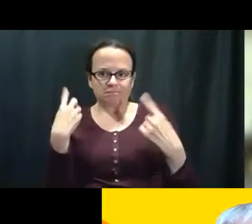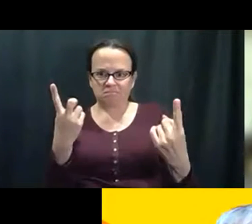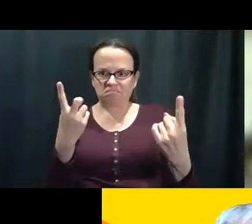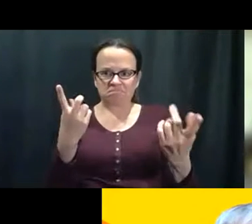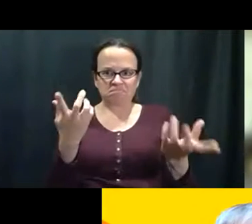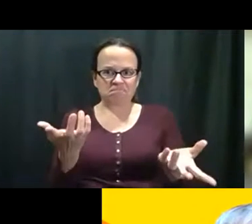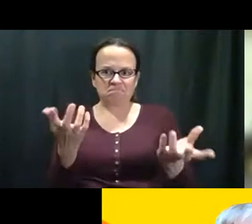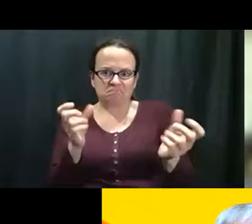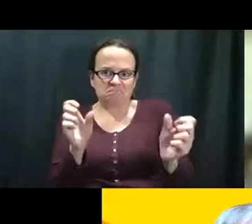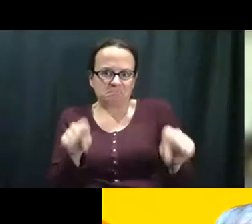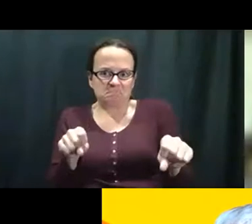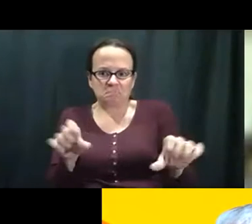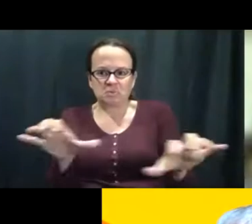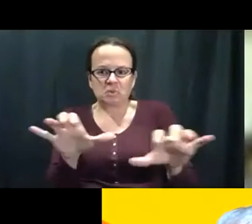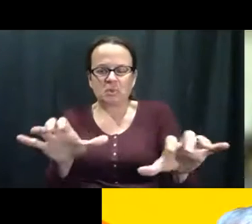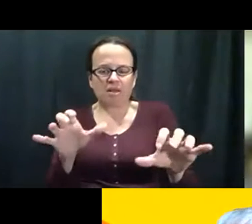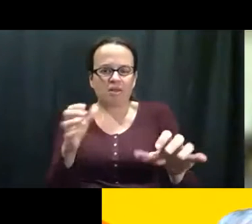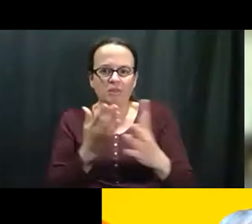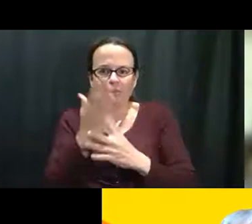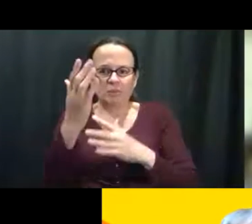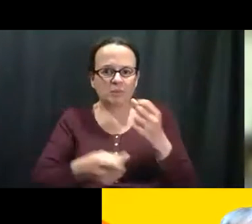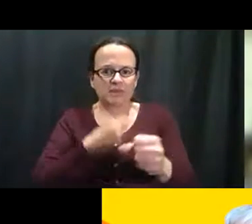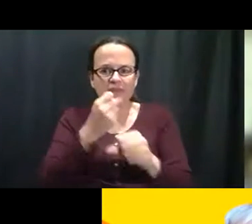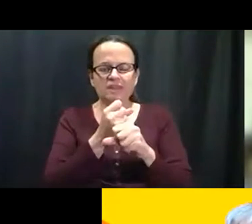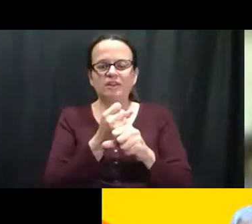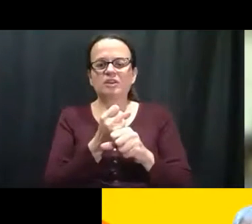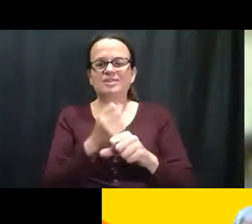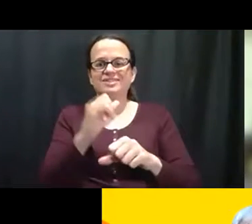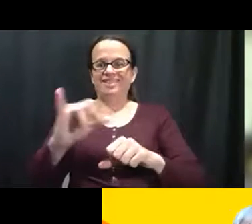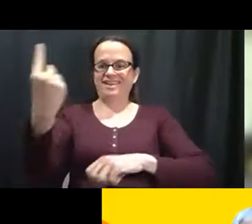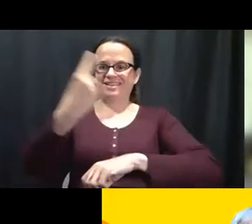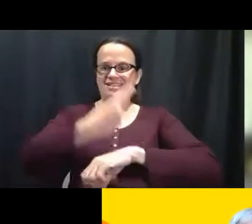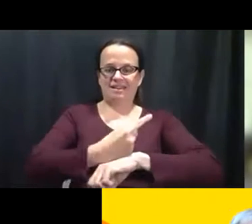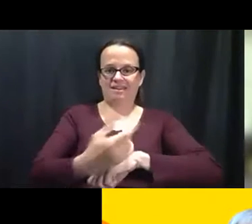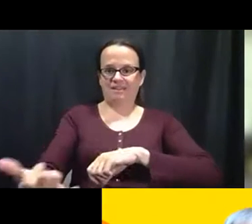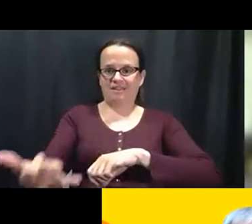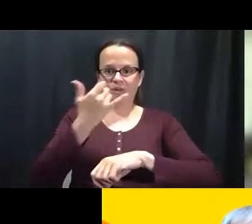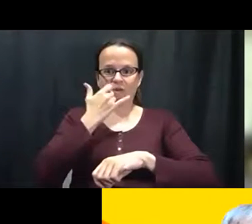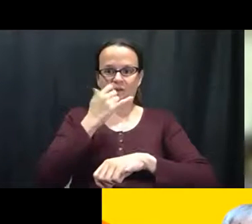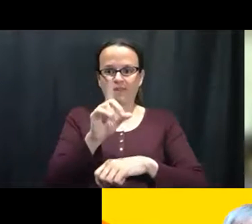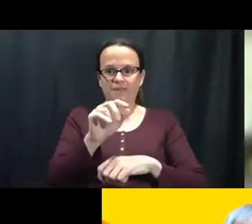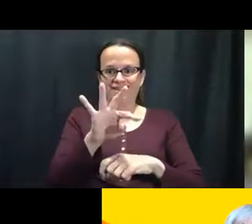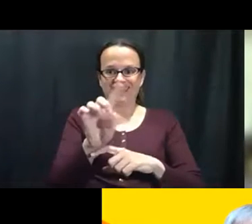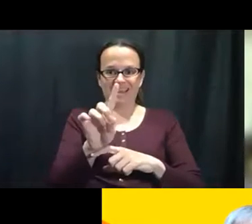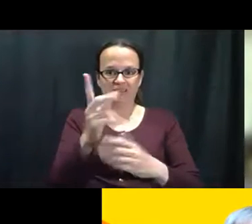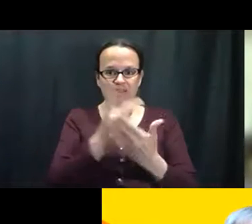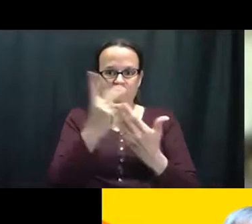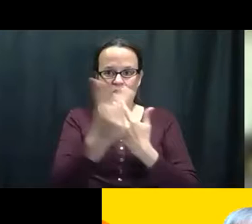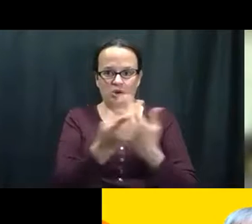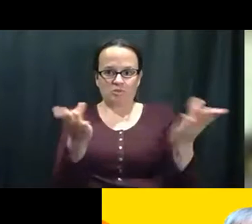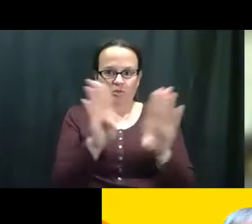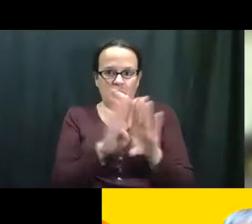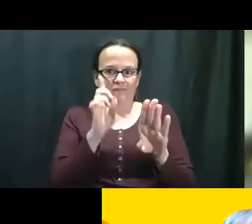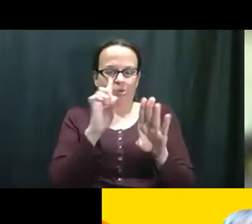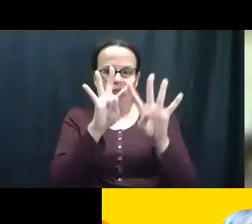como tan, tan bueno, tan bien que como hemos podido hacer. El, el día que, que yo,